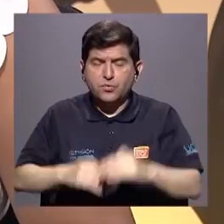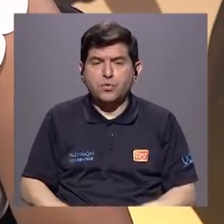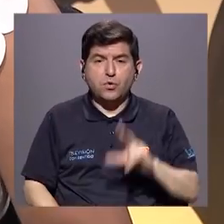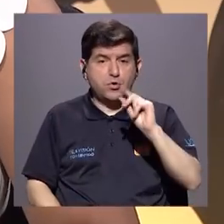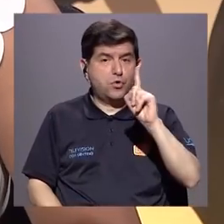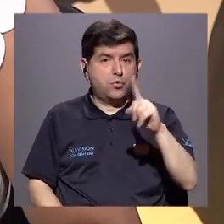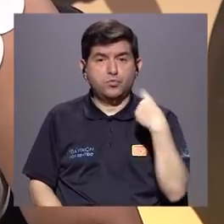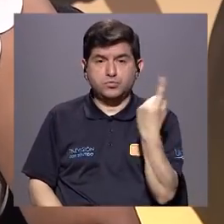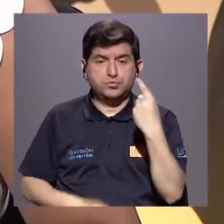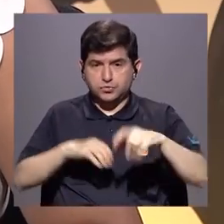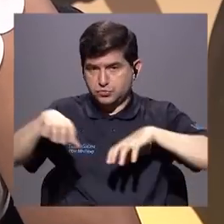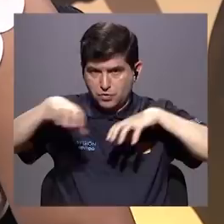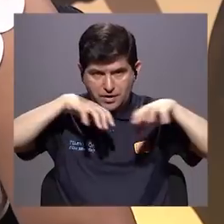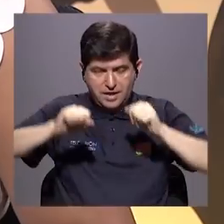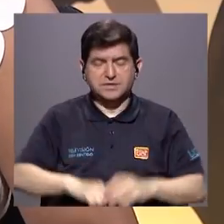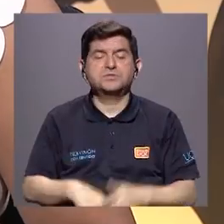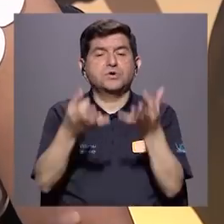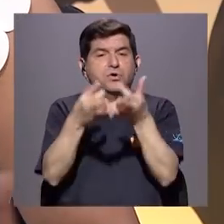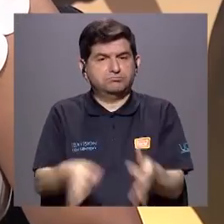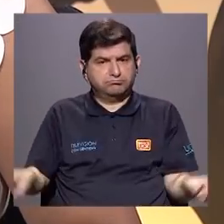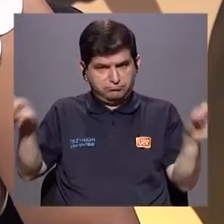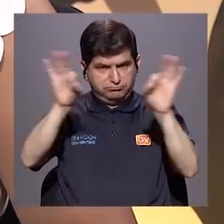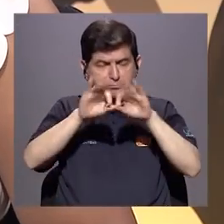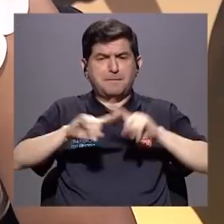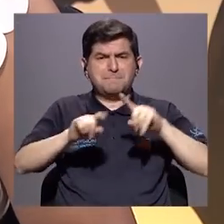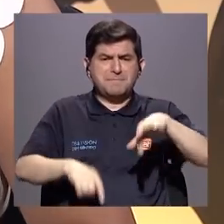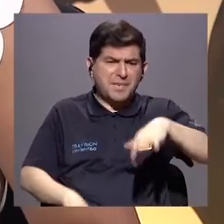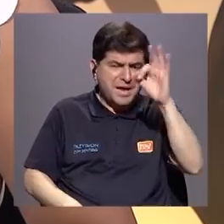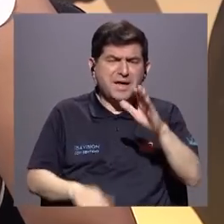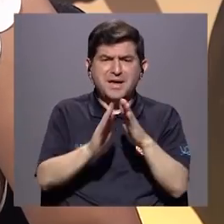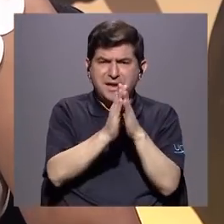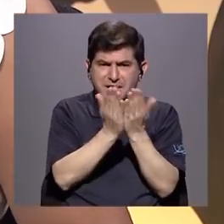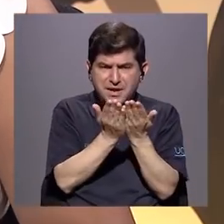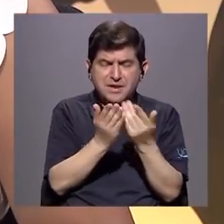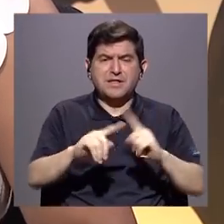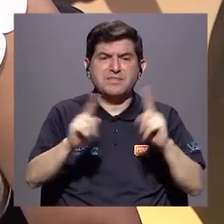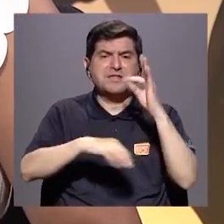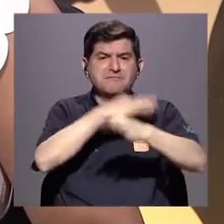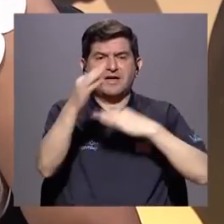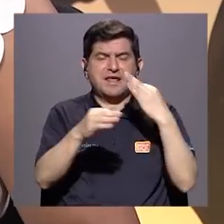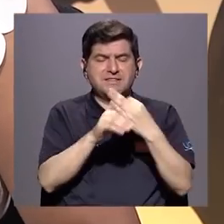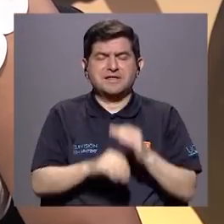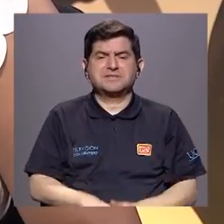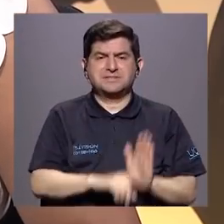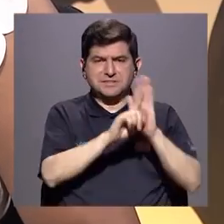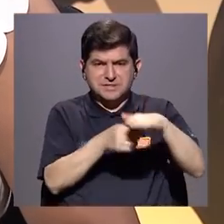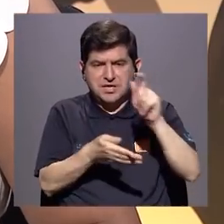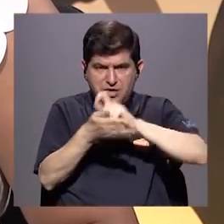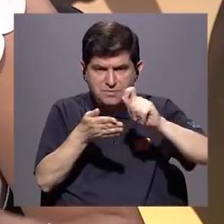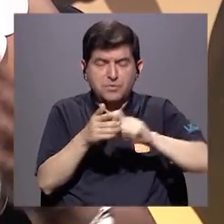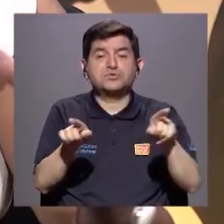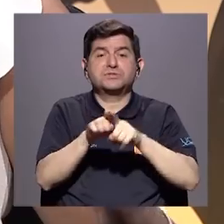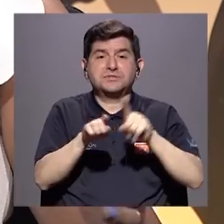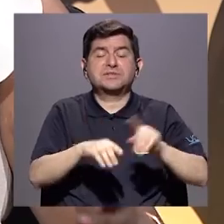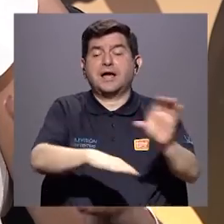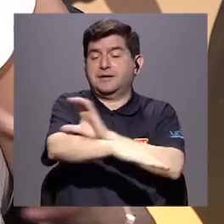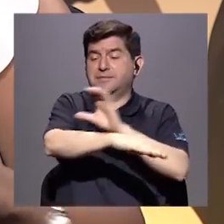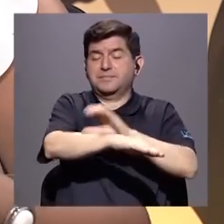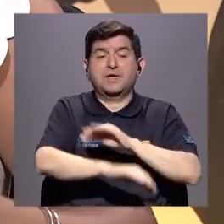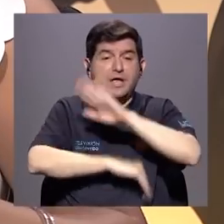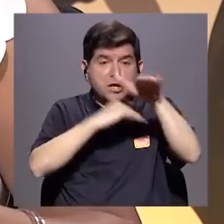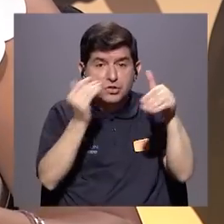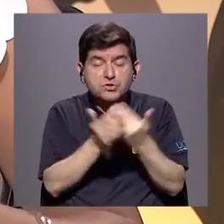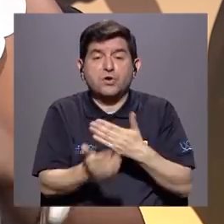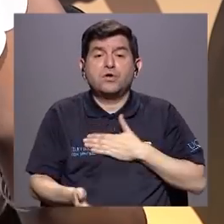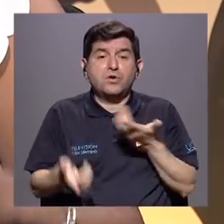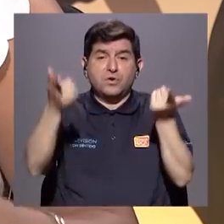un acto puntual. Eso es que es importante distinguir. Pero se lo van a encontrar en la literatura como tipos de bullying, incluso el cibernético. Es llevar todo